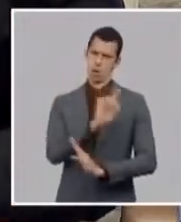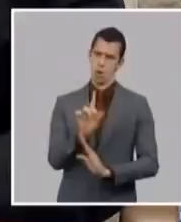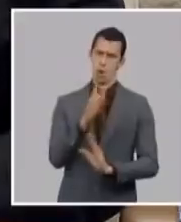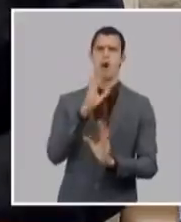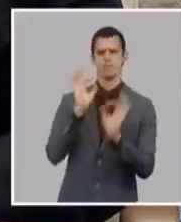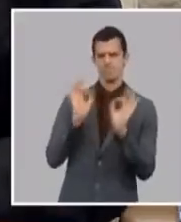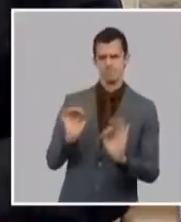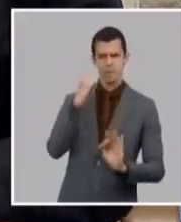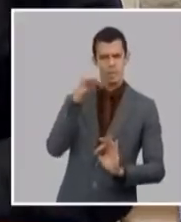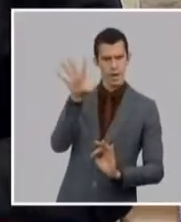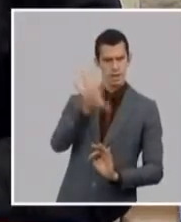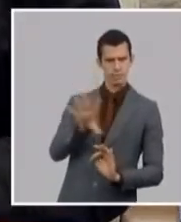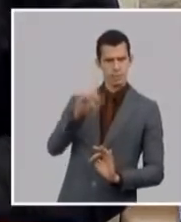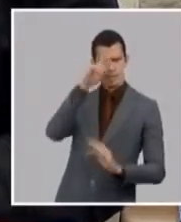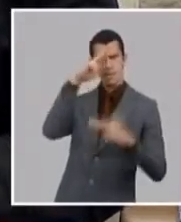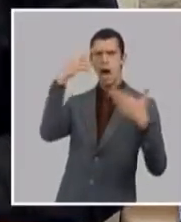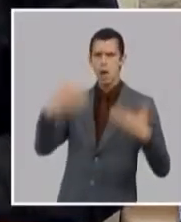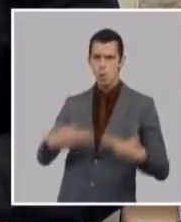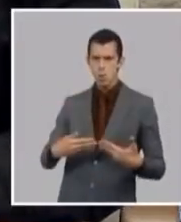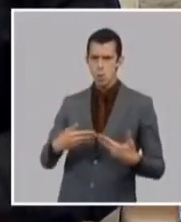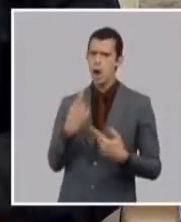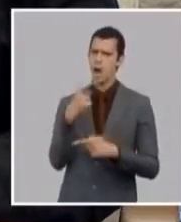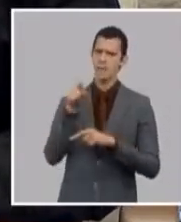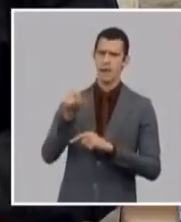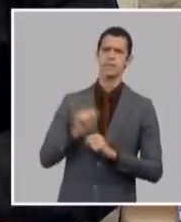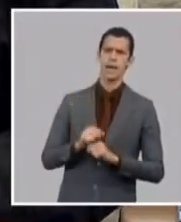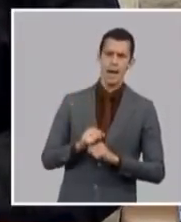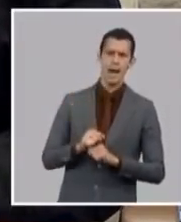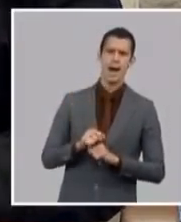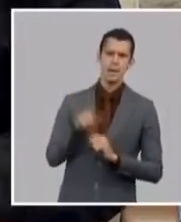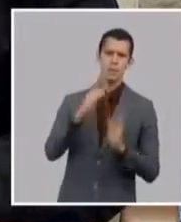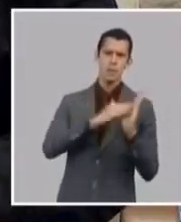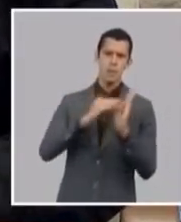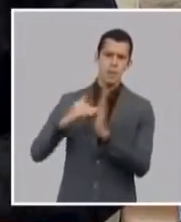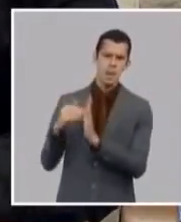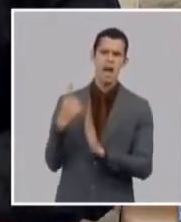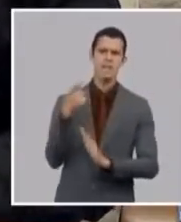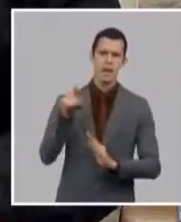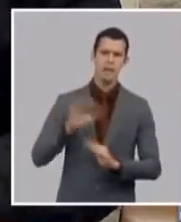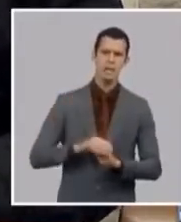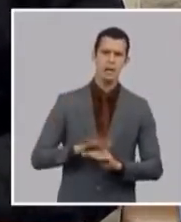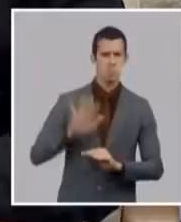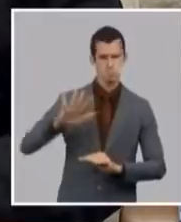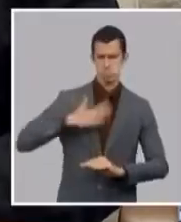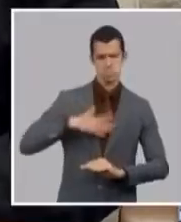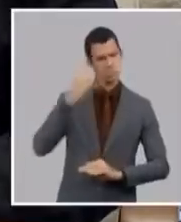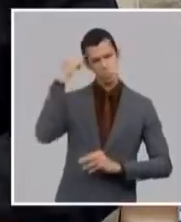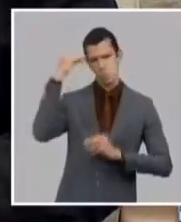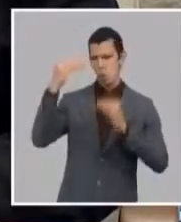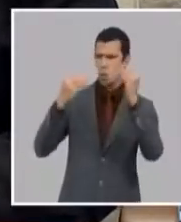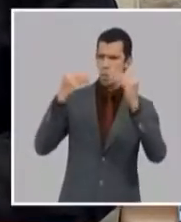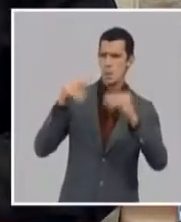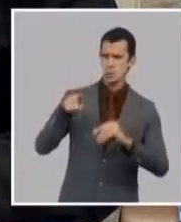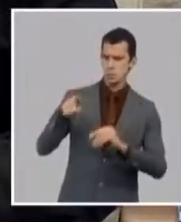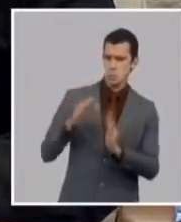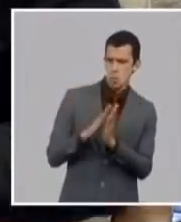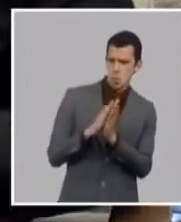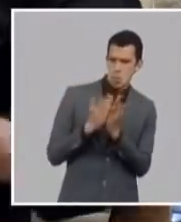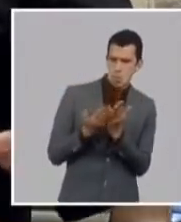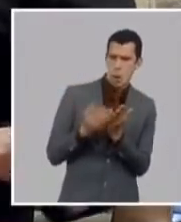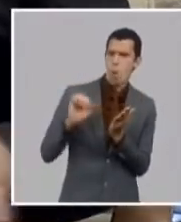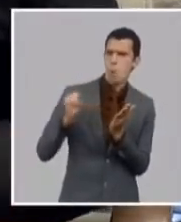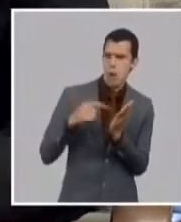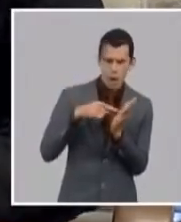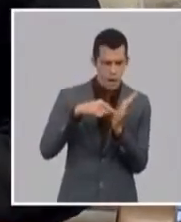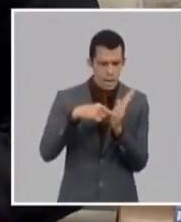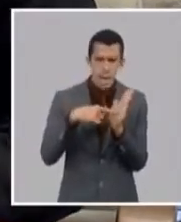ya una vez que llegue esta distribución ver cómo logramos llevarle a la casa a todas esas personas que tienen el tarjetón el medicamento